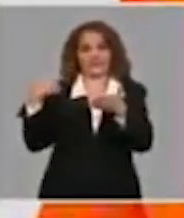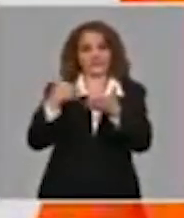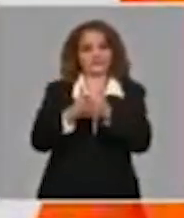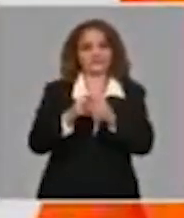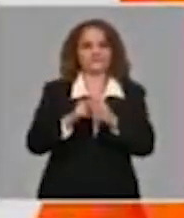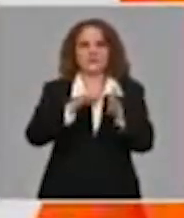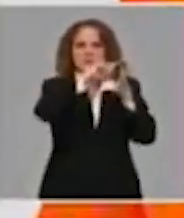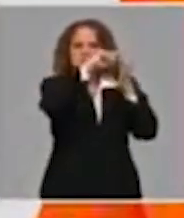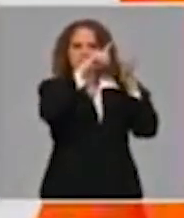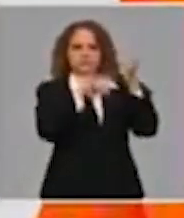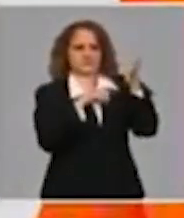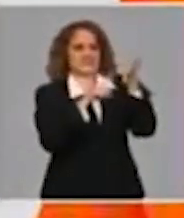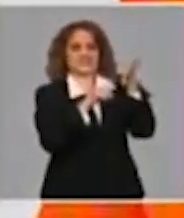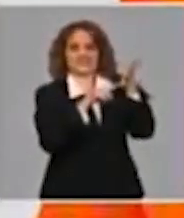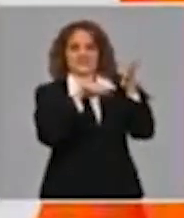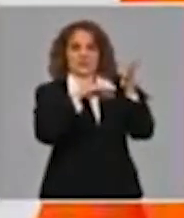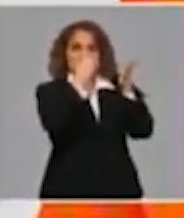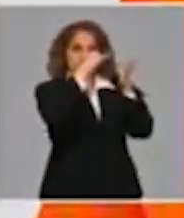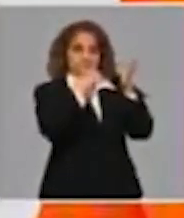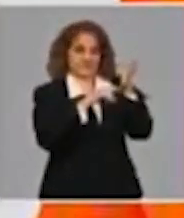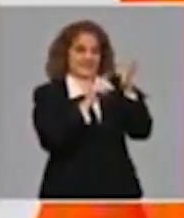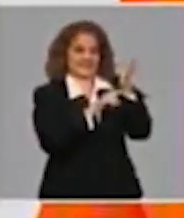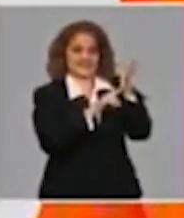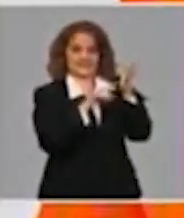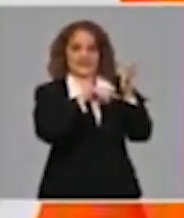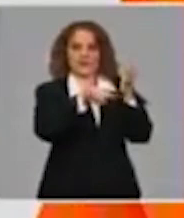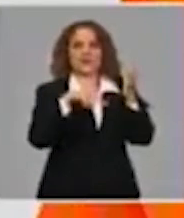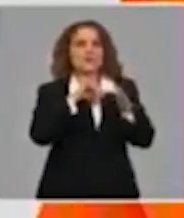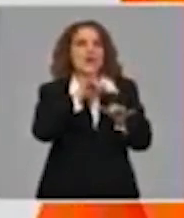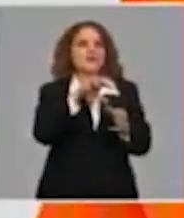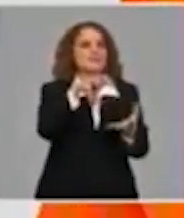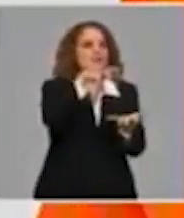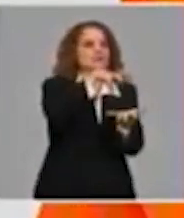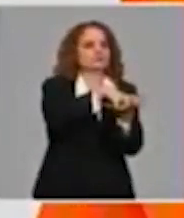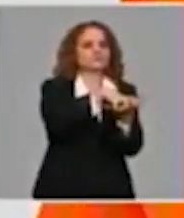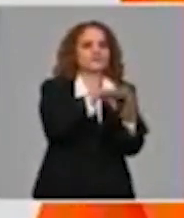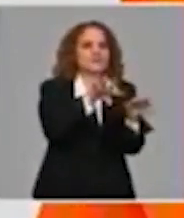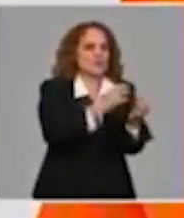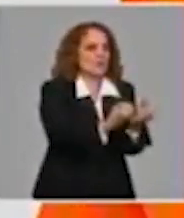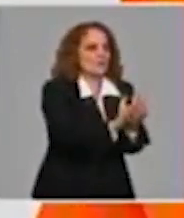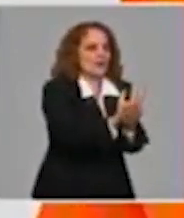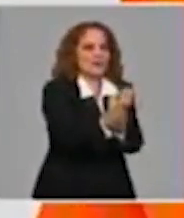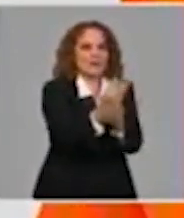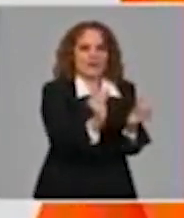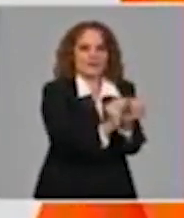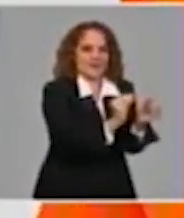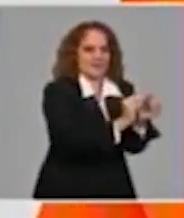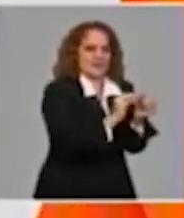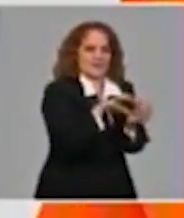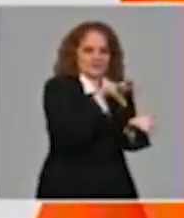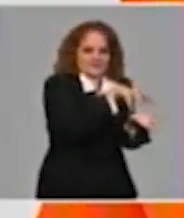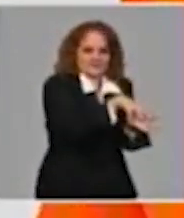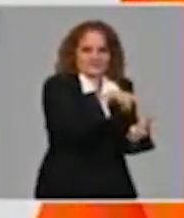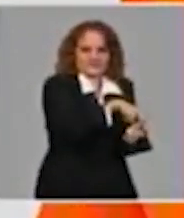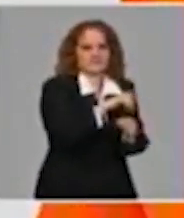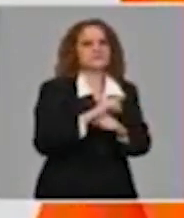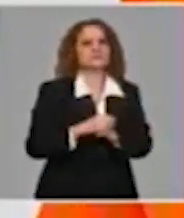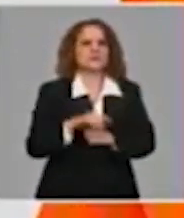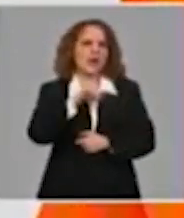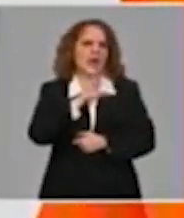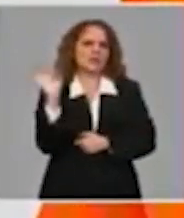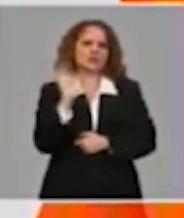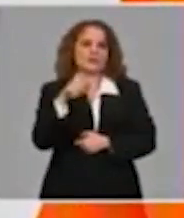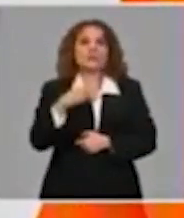transmisión local, también lo explicamos. En estos momentos tenemos dos. Uno debe cerrar, pero tampoco lo limita que podamos tener